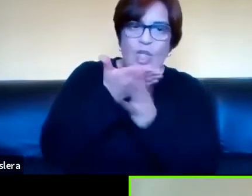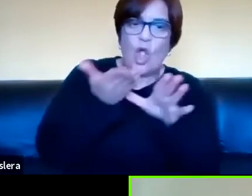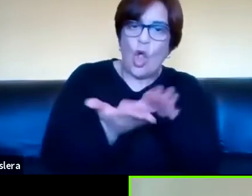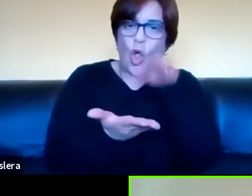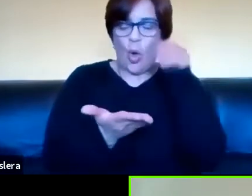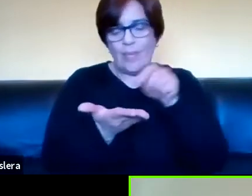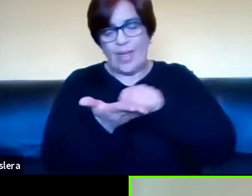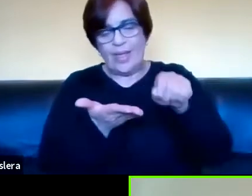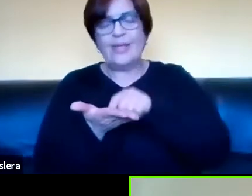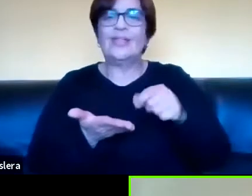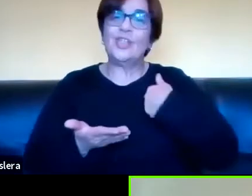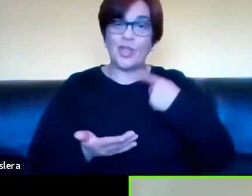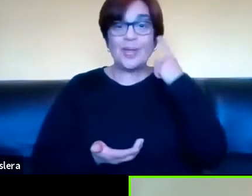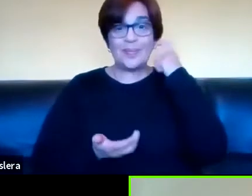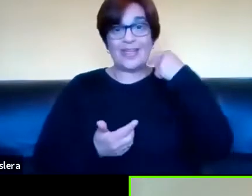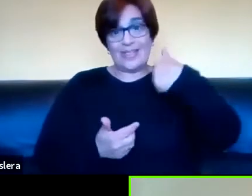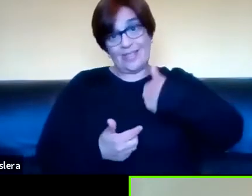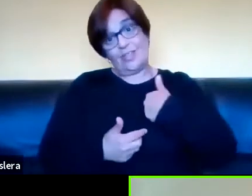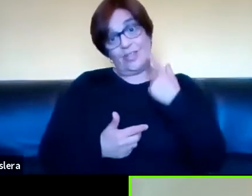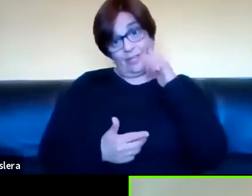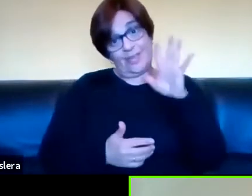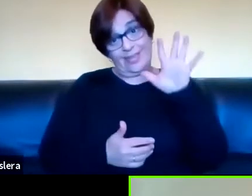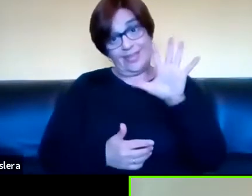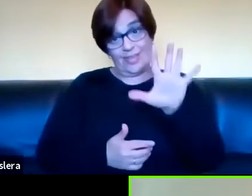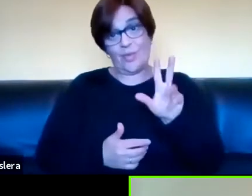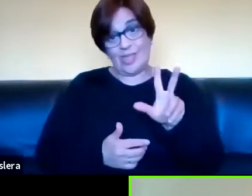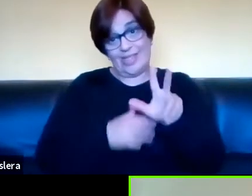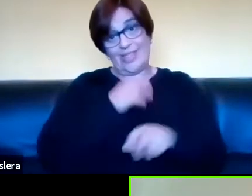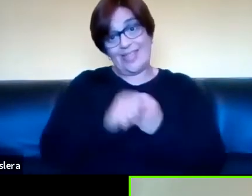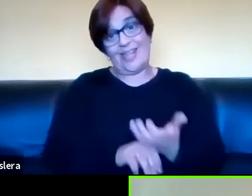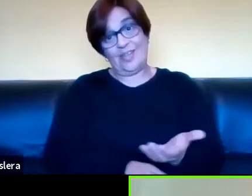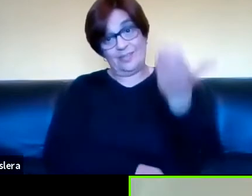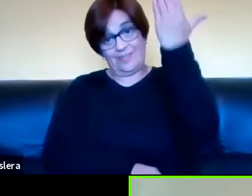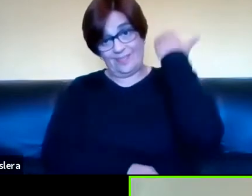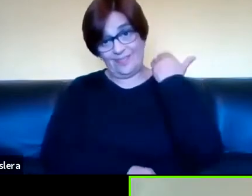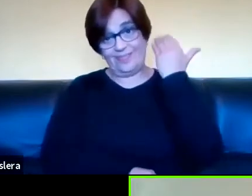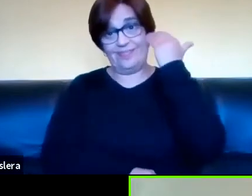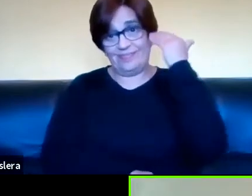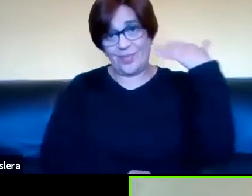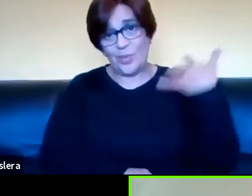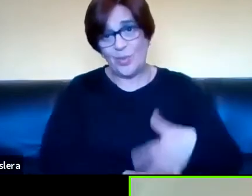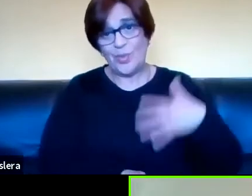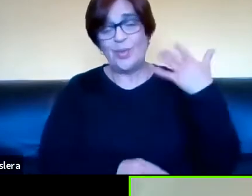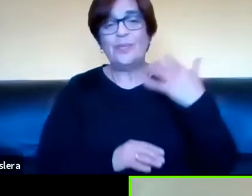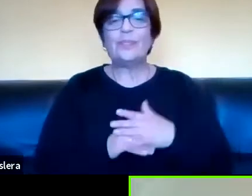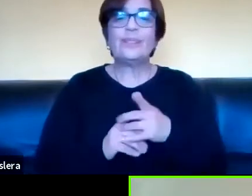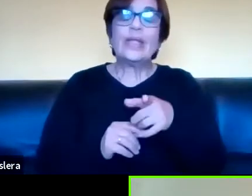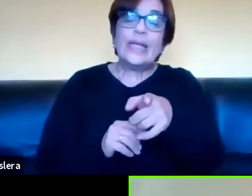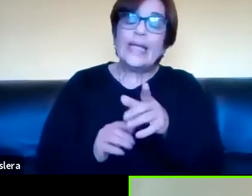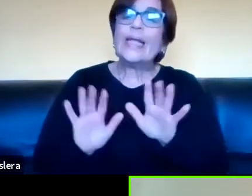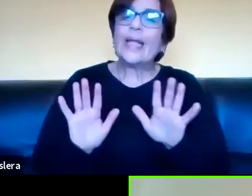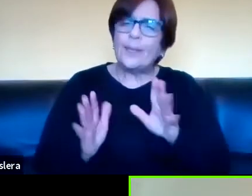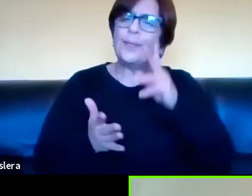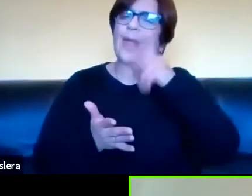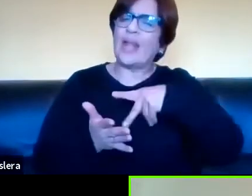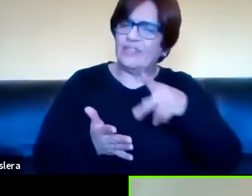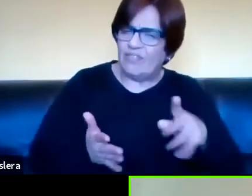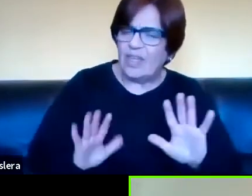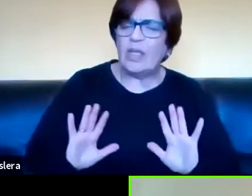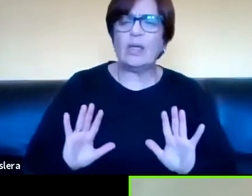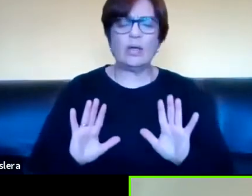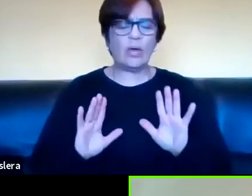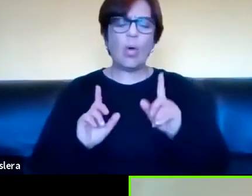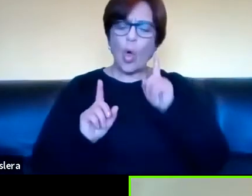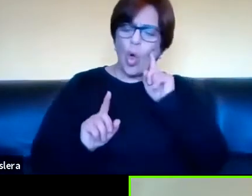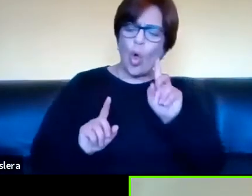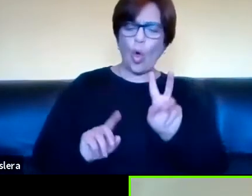bueno, yo lo viví esa experiencia, tengo 53, así que sí viví esa experiencia, bien, entonces decíamos son planificados, admiten el